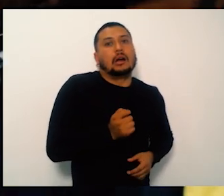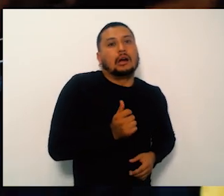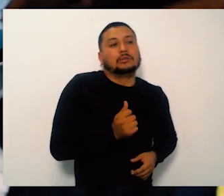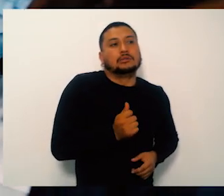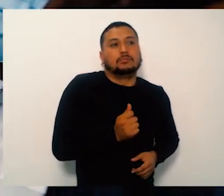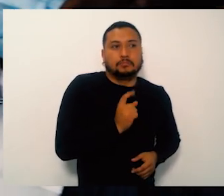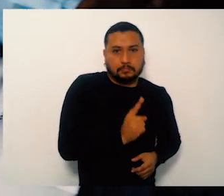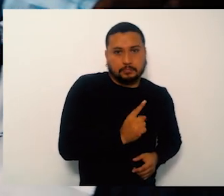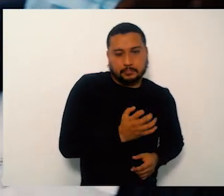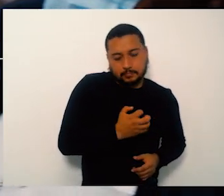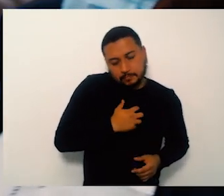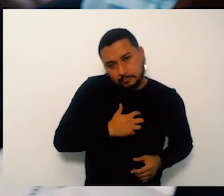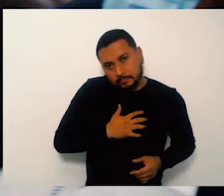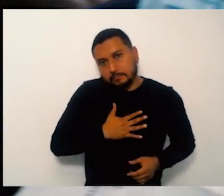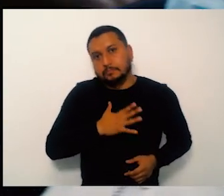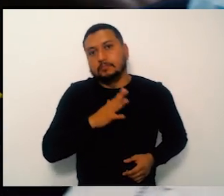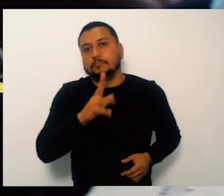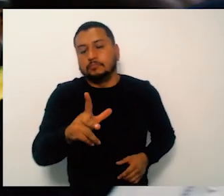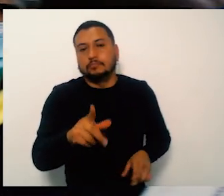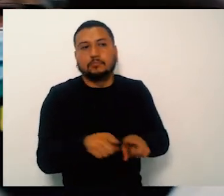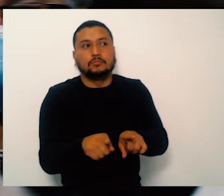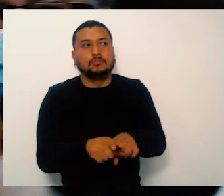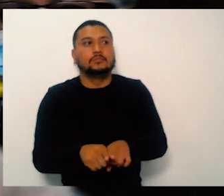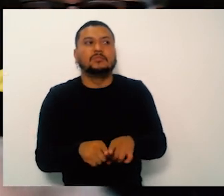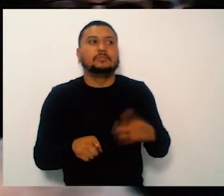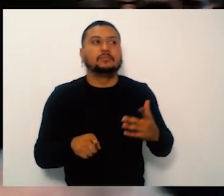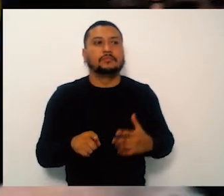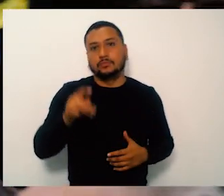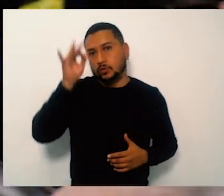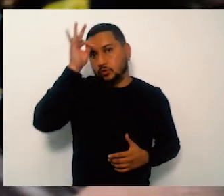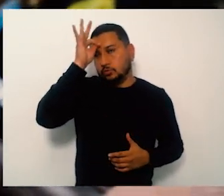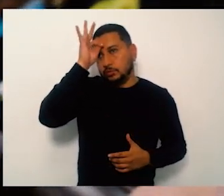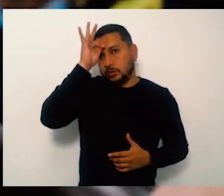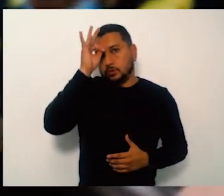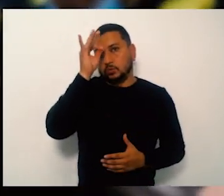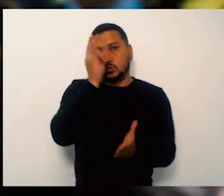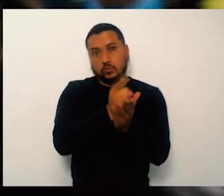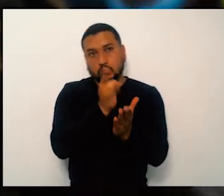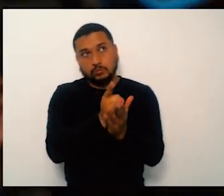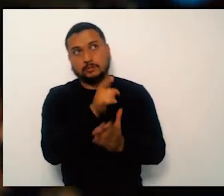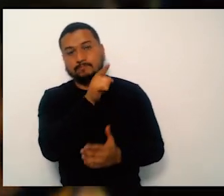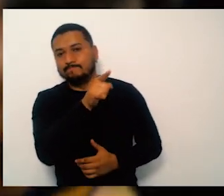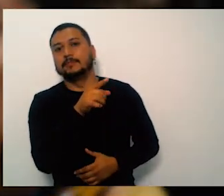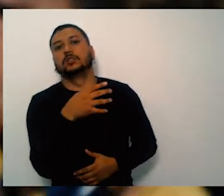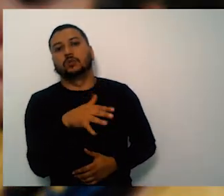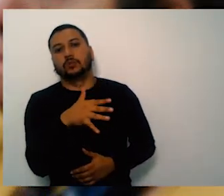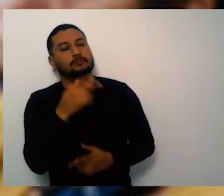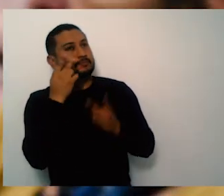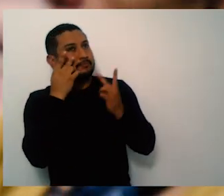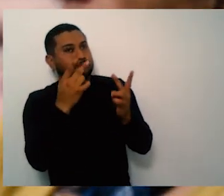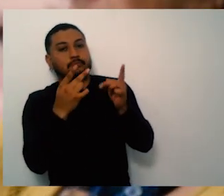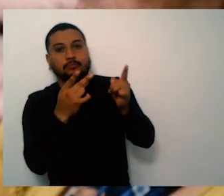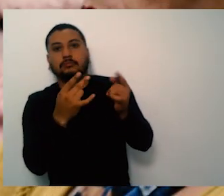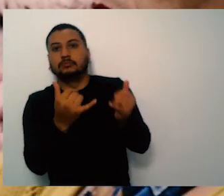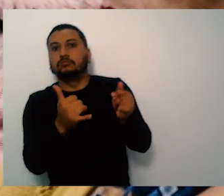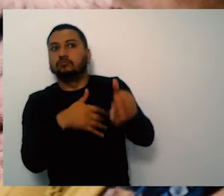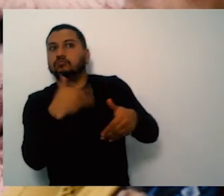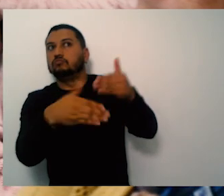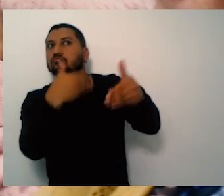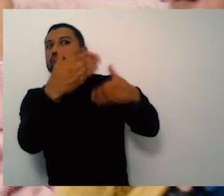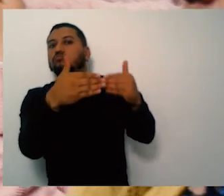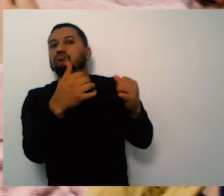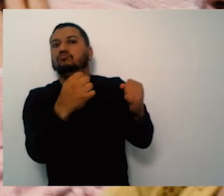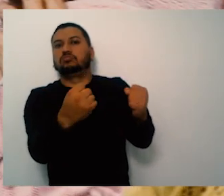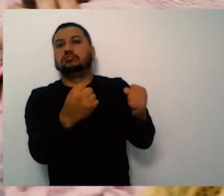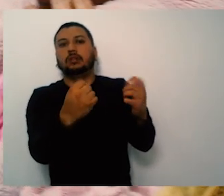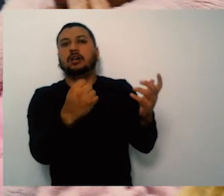encontrarse uno en estas reuniones como la rendición de cuentas que es lo más importante que tiene la Azul de Sur. Encontrar